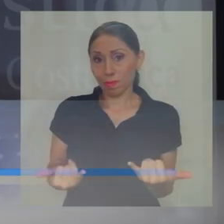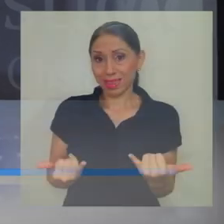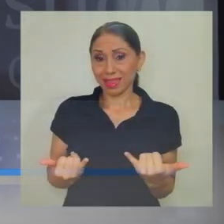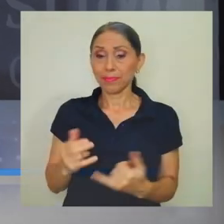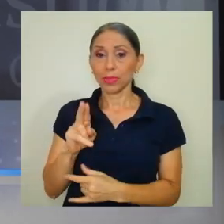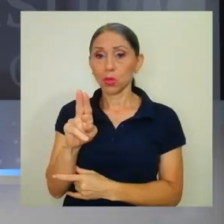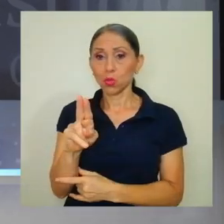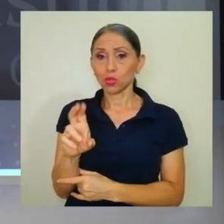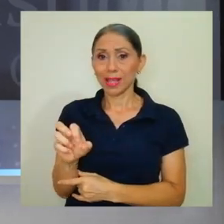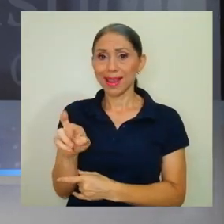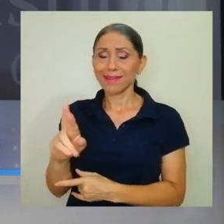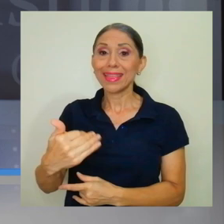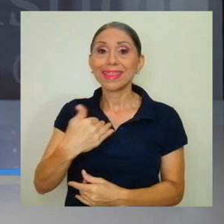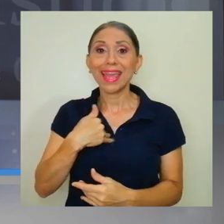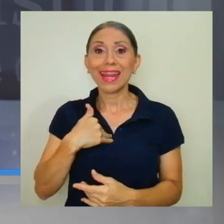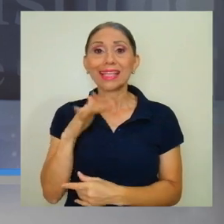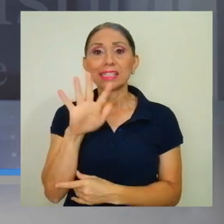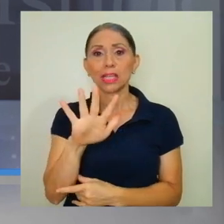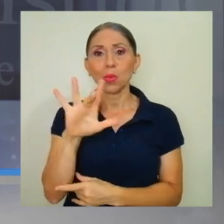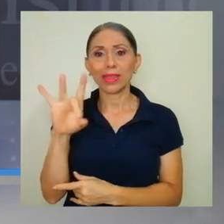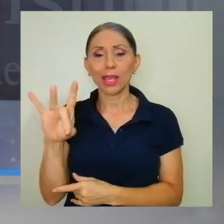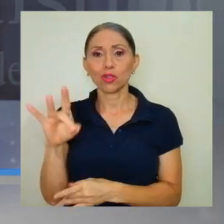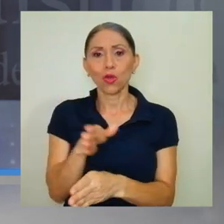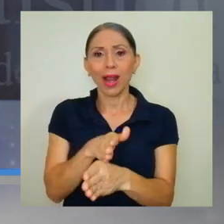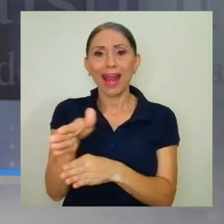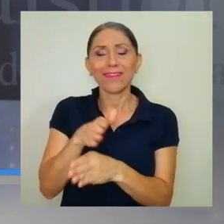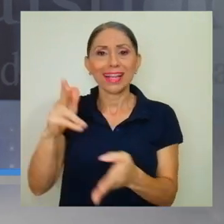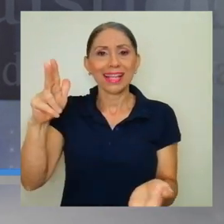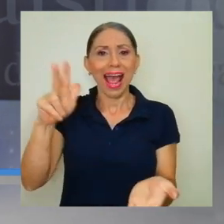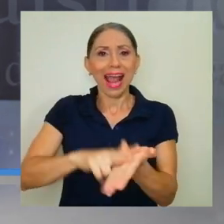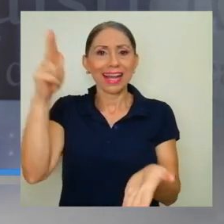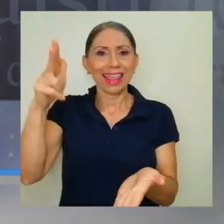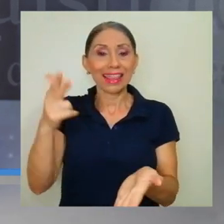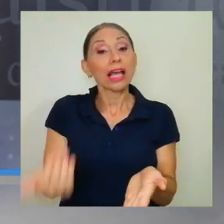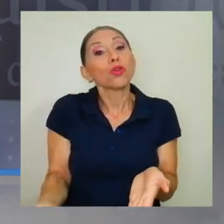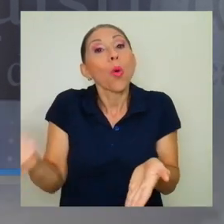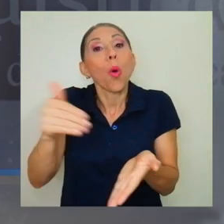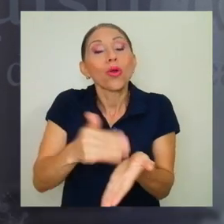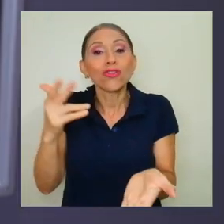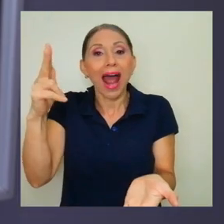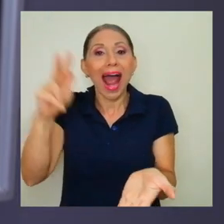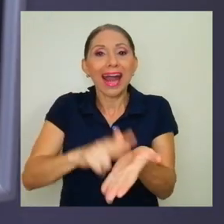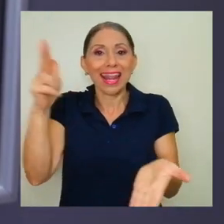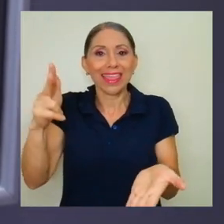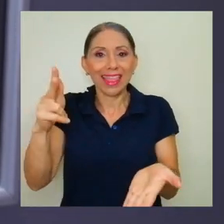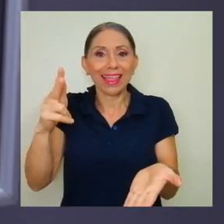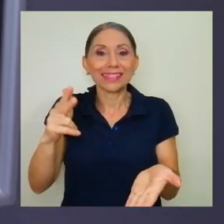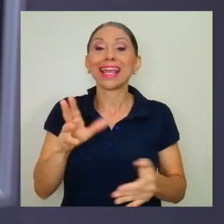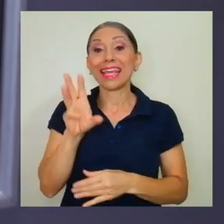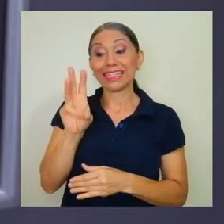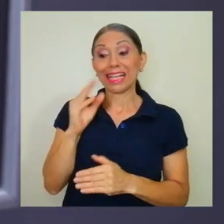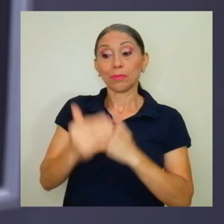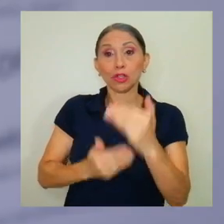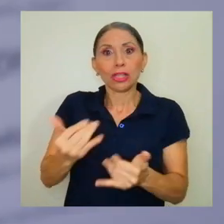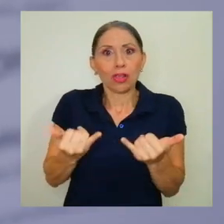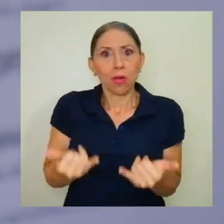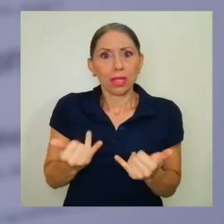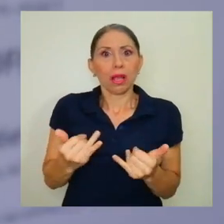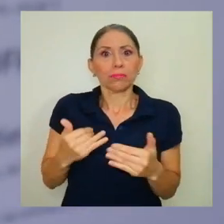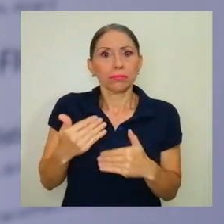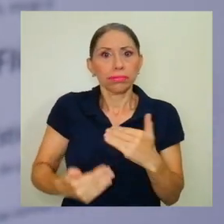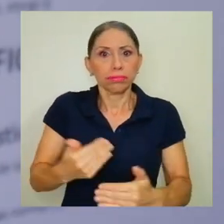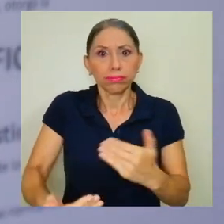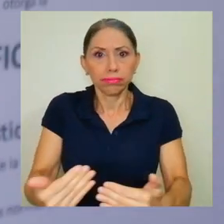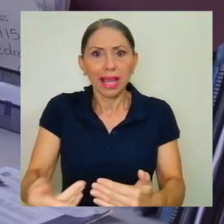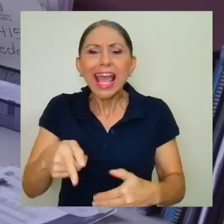Actualmente, la UCR cuenta con 58 carreras acreditadas o reacreditadas y seis procesos en marcha, lo